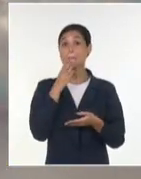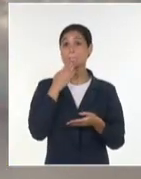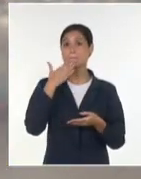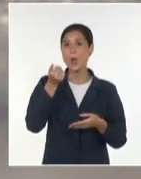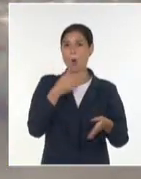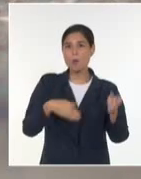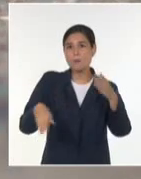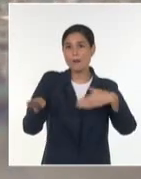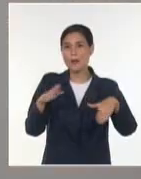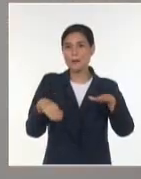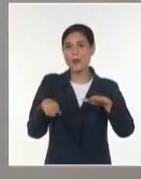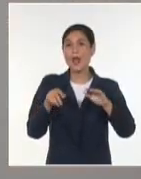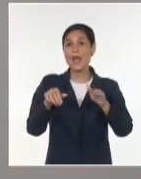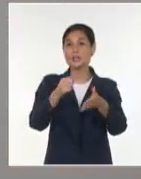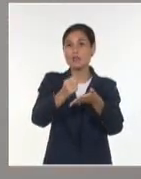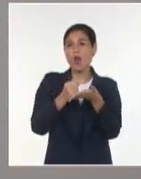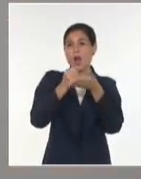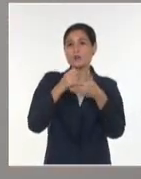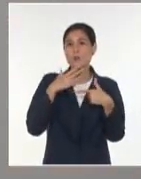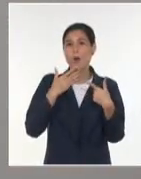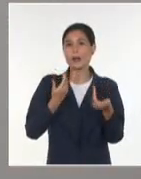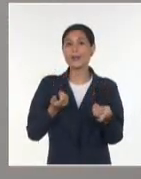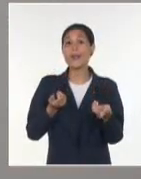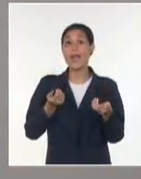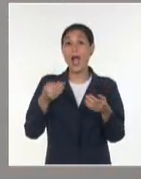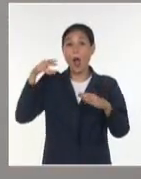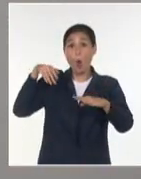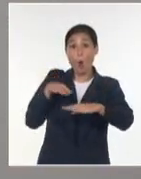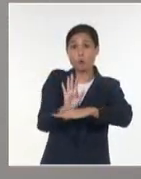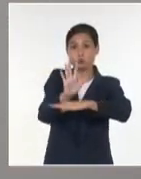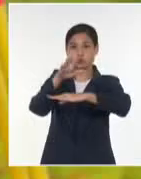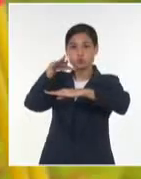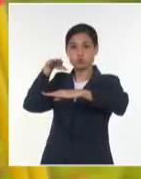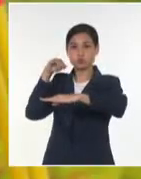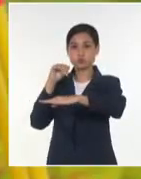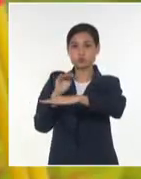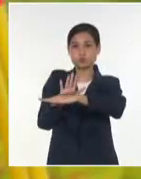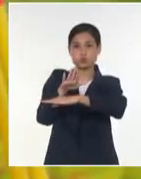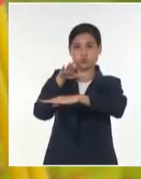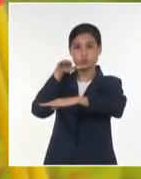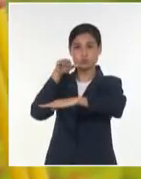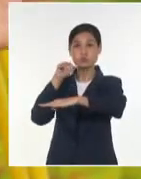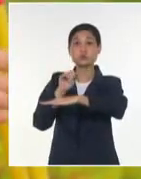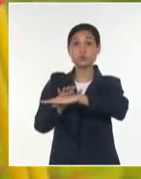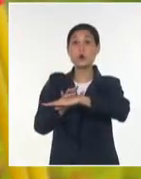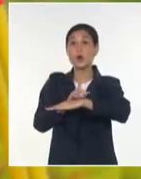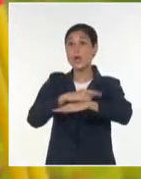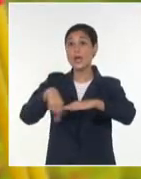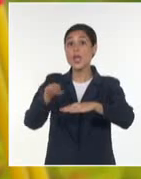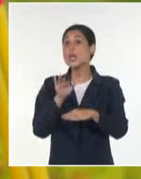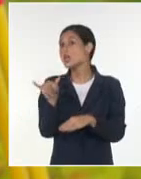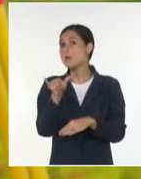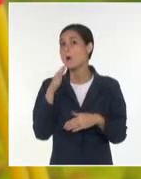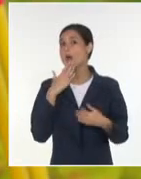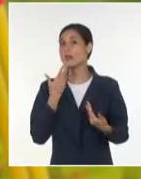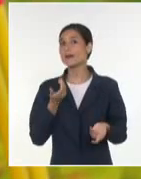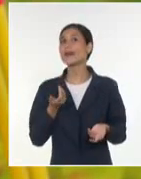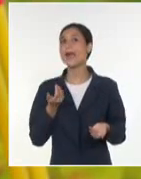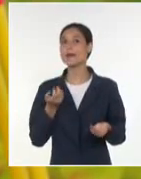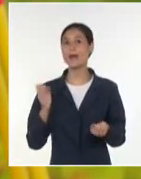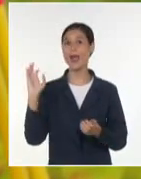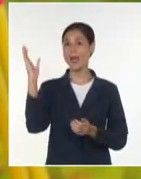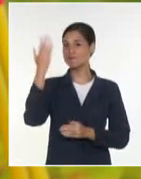permite a su vez disipar la energía de las olas que vienen de eventos meteorológicos extremos y mantener entonces sus condiciones naturales,